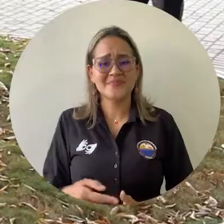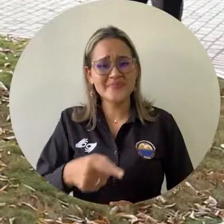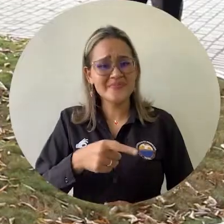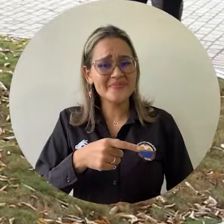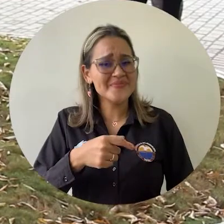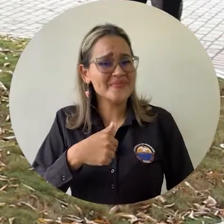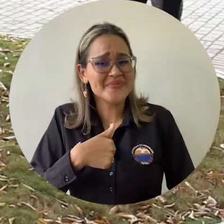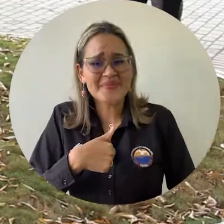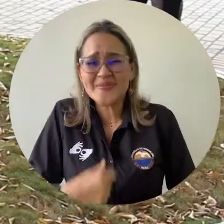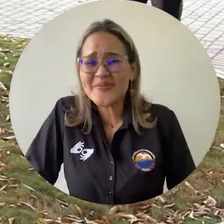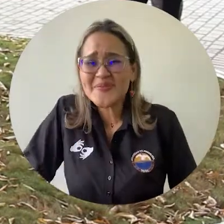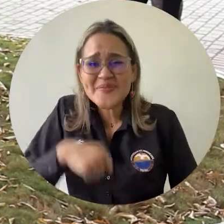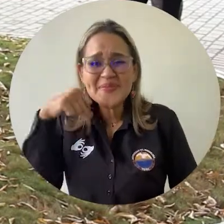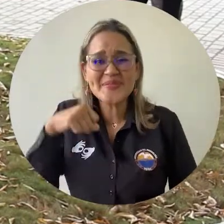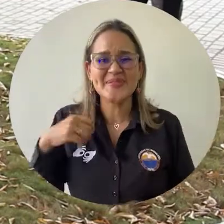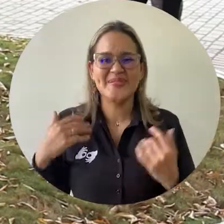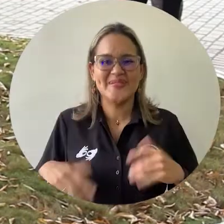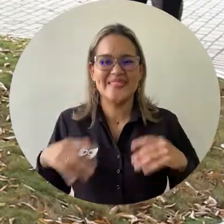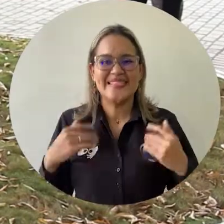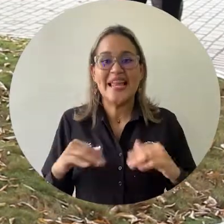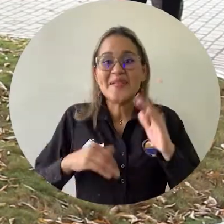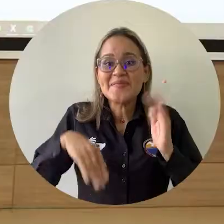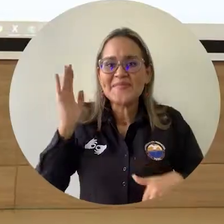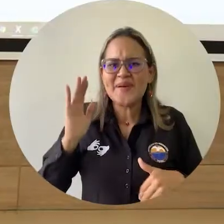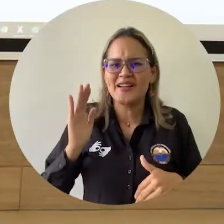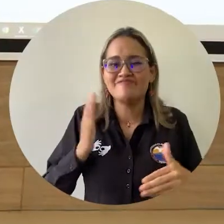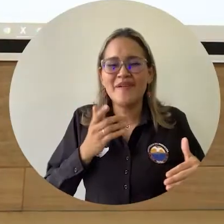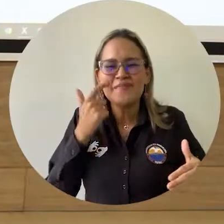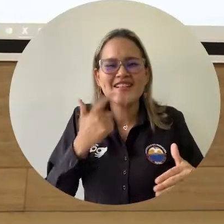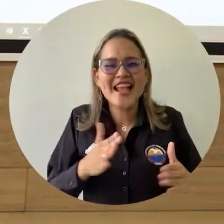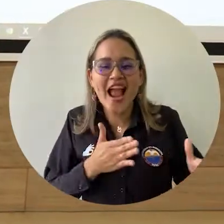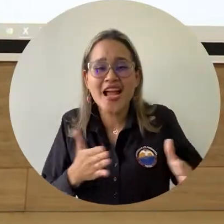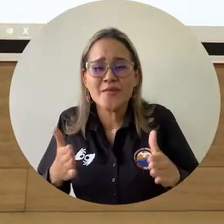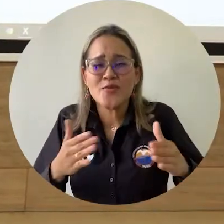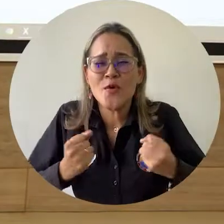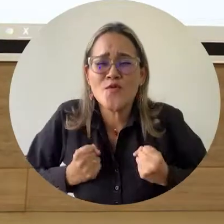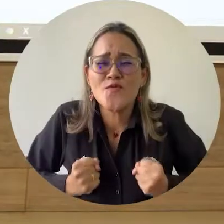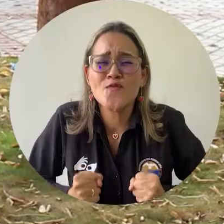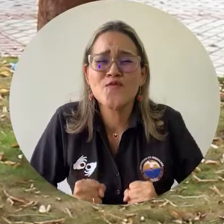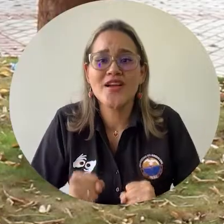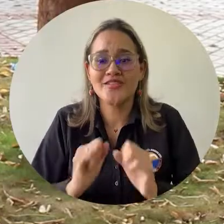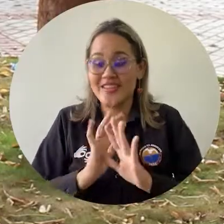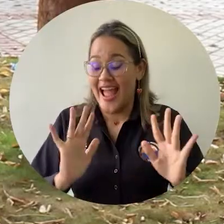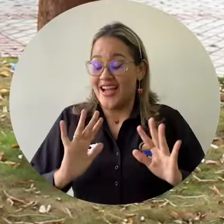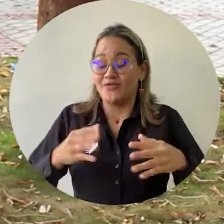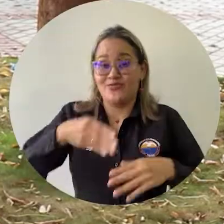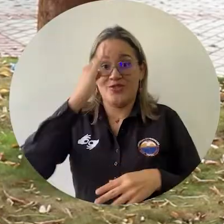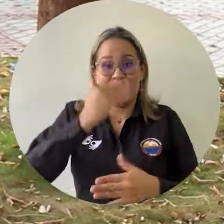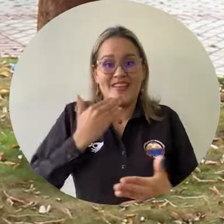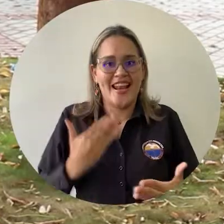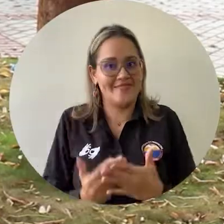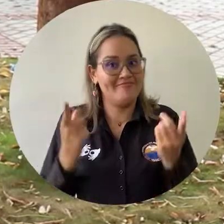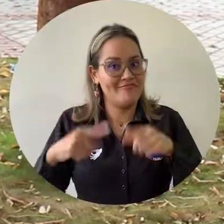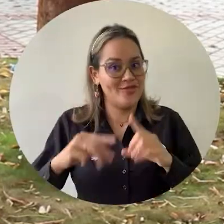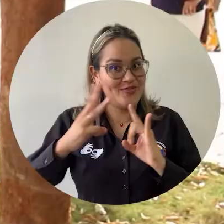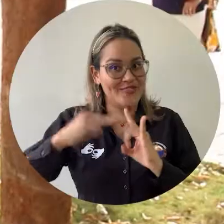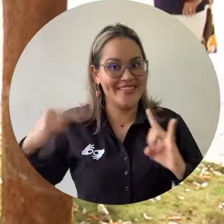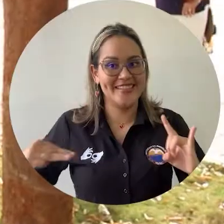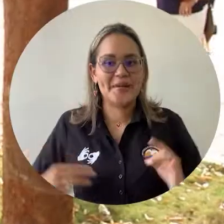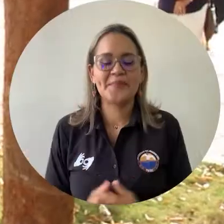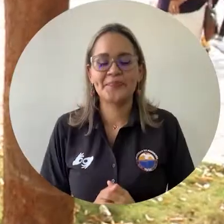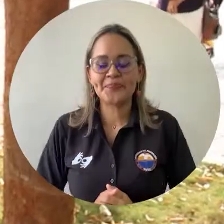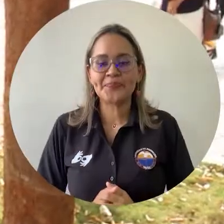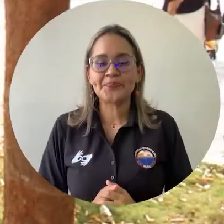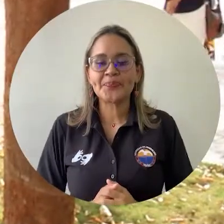Muy orgullosa porque siento que ha sido pues todo un camino lleno de esfuerzos, gracias a Dios, y pues también a la Universidad Magdalena.